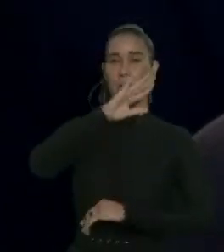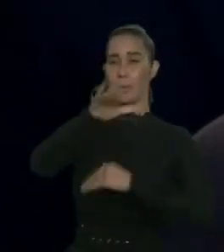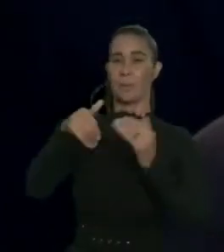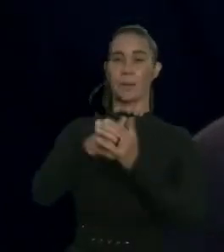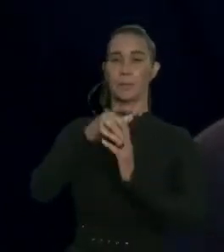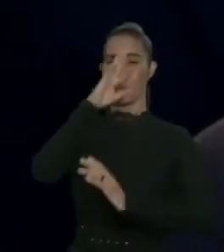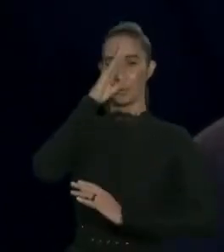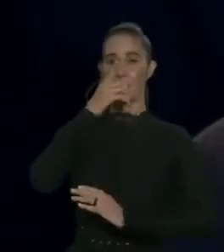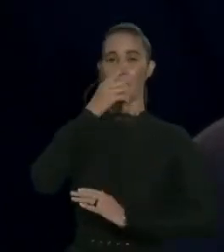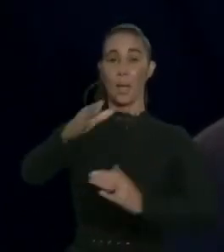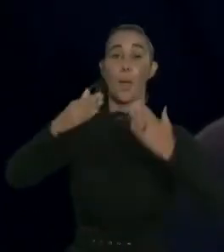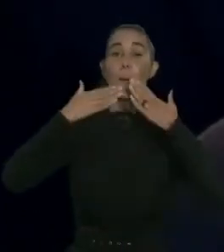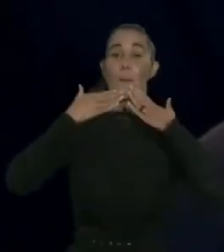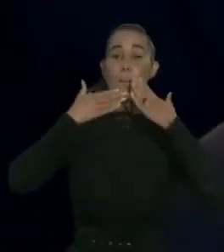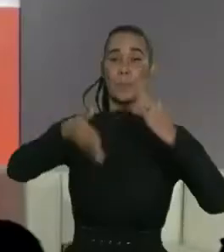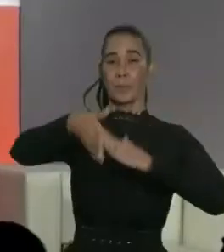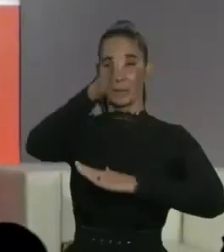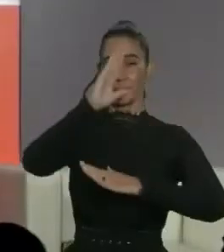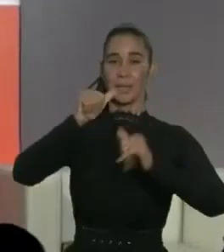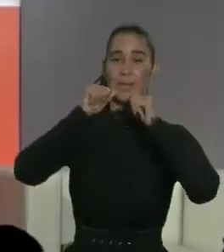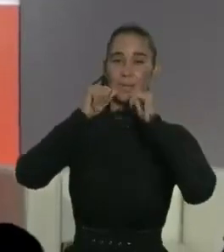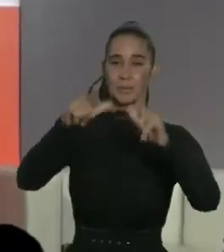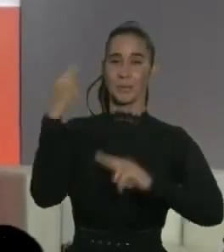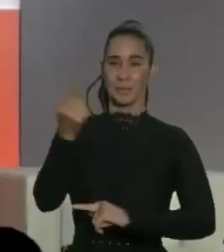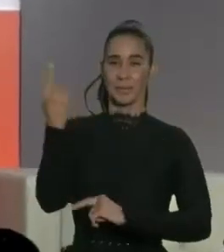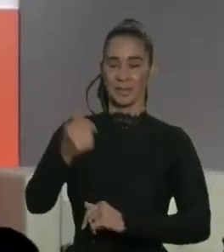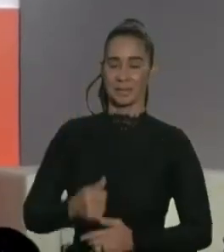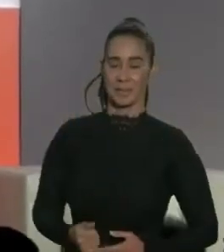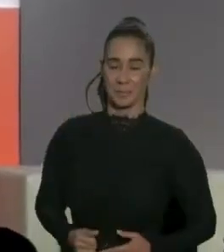todo el pueblo dominicano. Muchas gracias y que Dios los bendiga siempre.